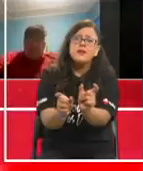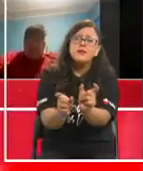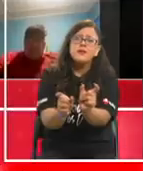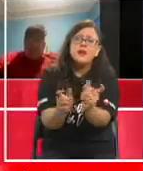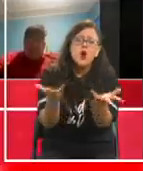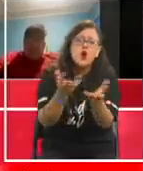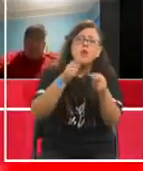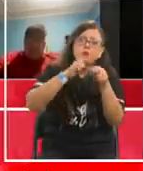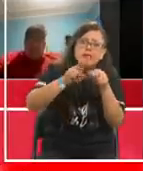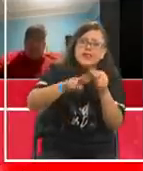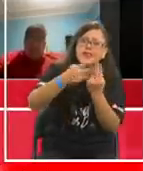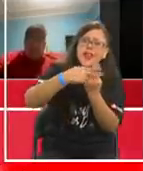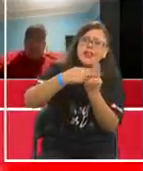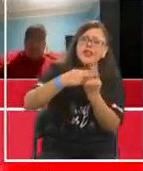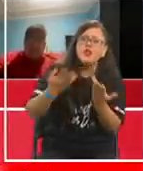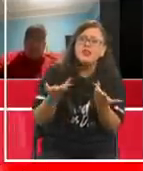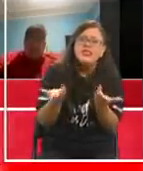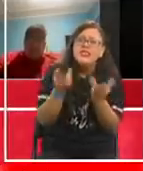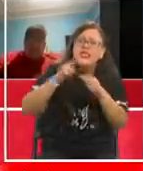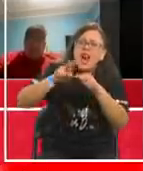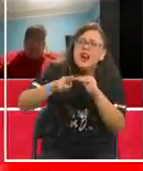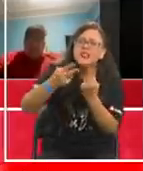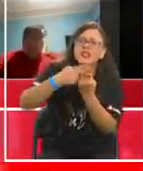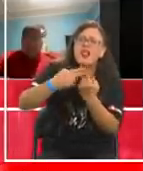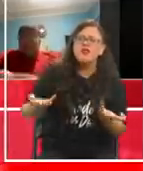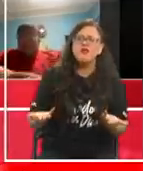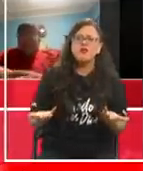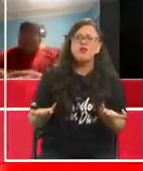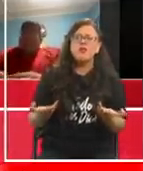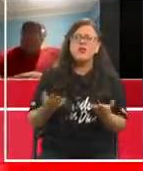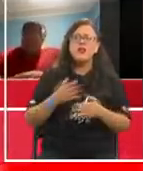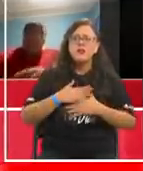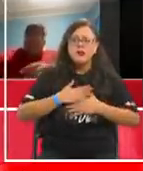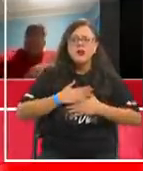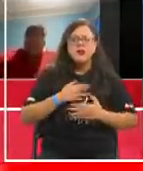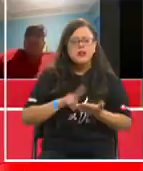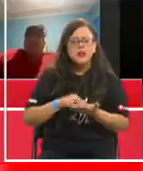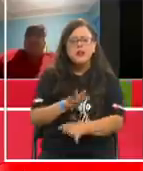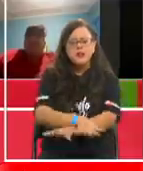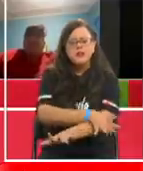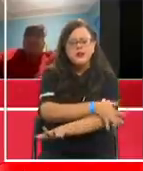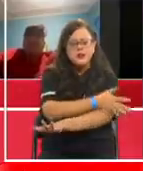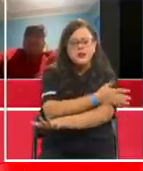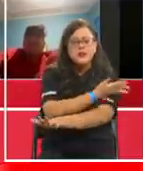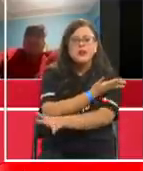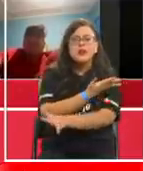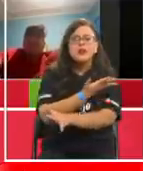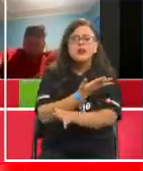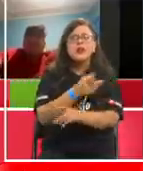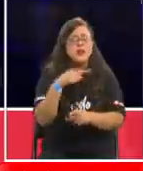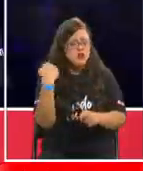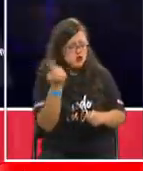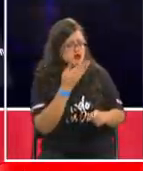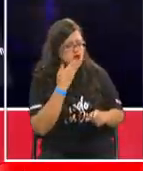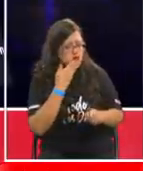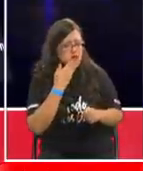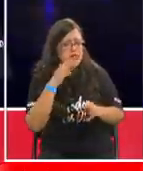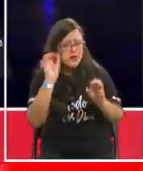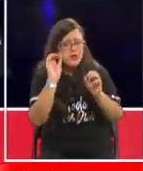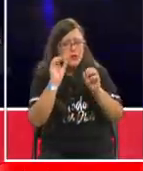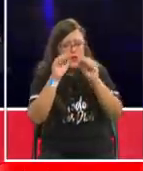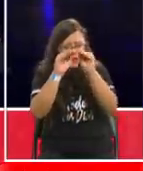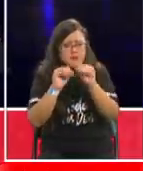en la Teletón A mí me resulta muy emocionante lo que yo vi Mario, compartimos plenamente y puede ser también